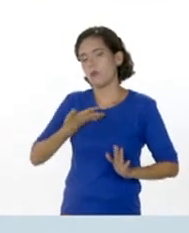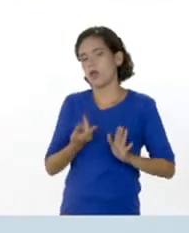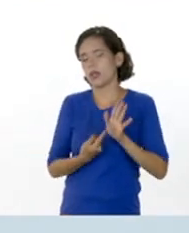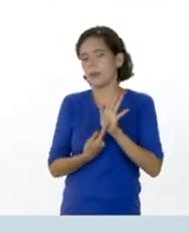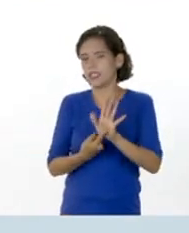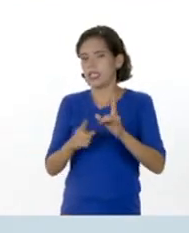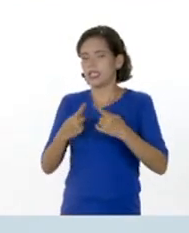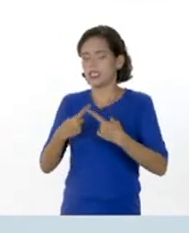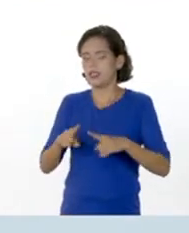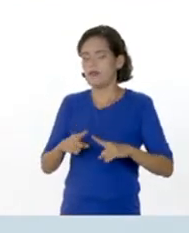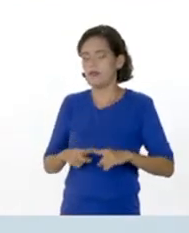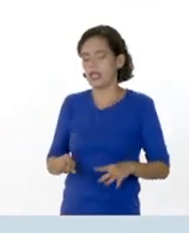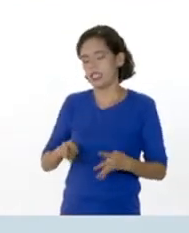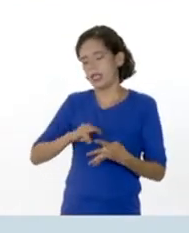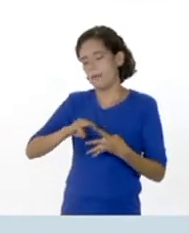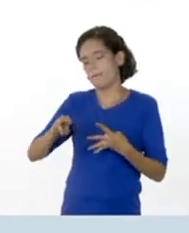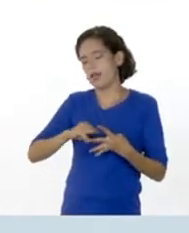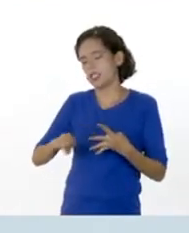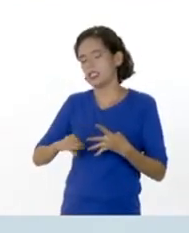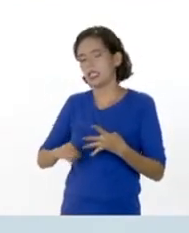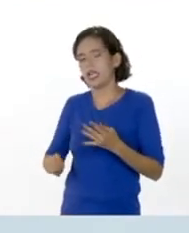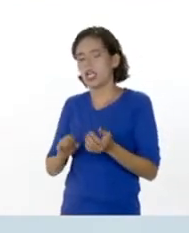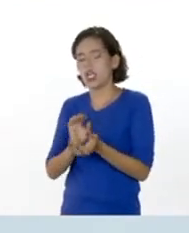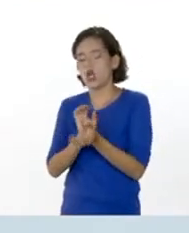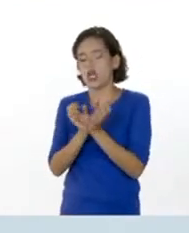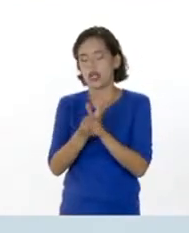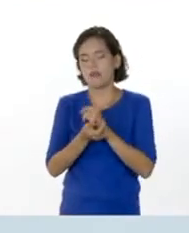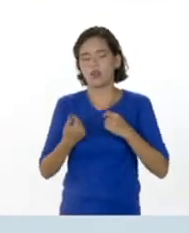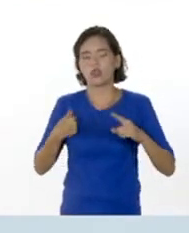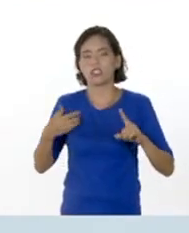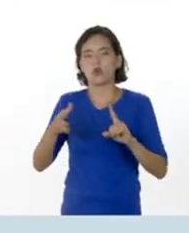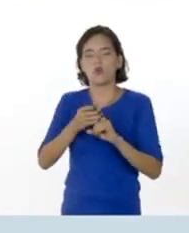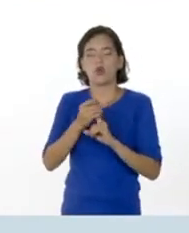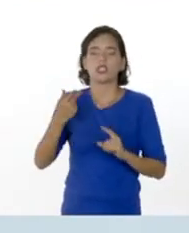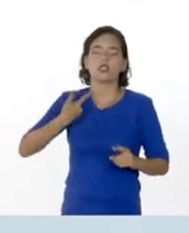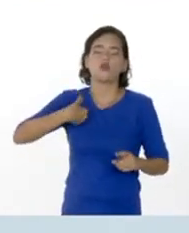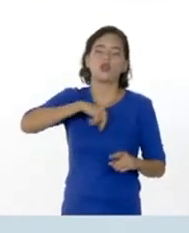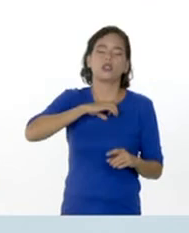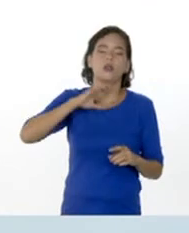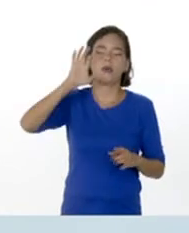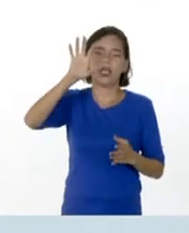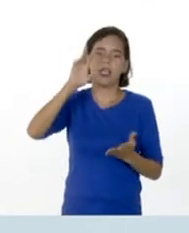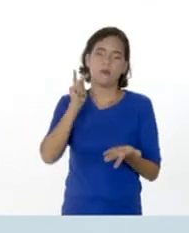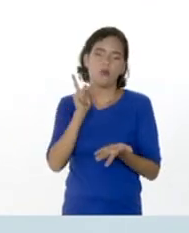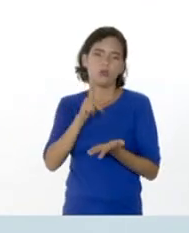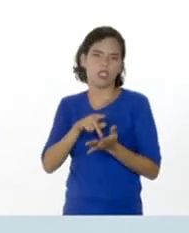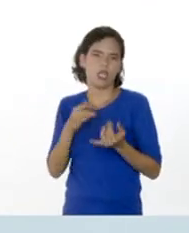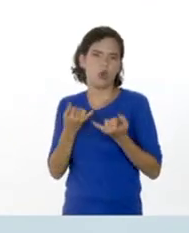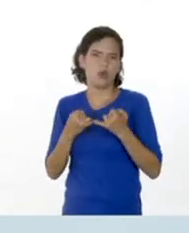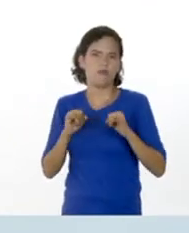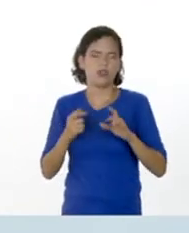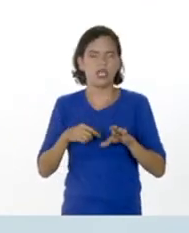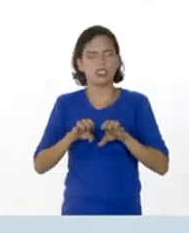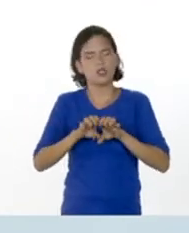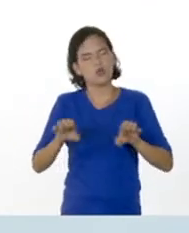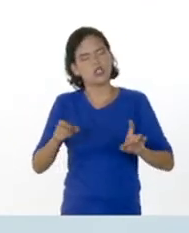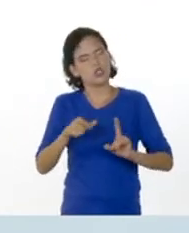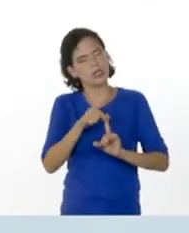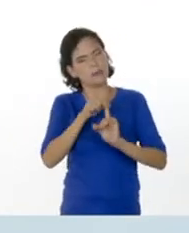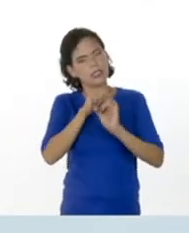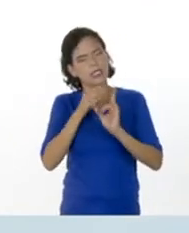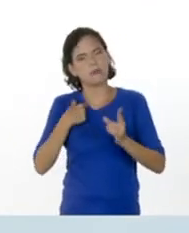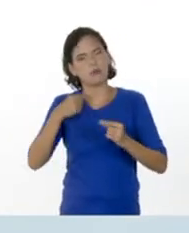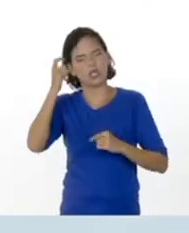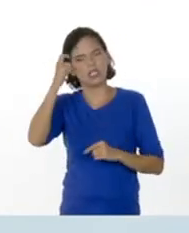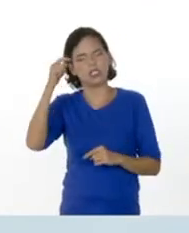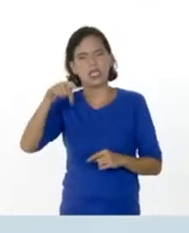tipos de material geológico que se encuentran en nuestro país. Y bueno, así hemos llegado al final del segmento de educación especial por el día de hoy,